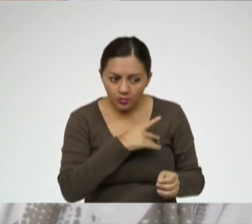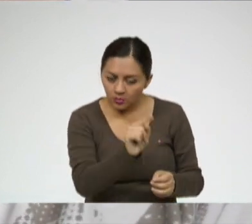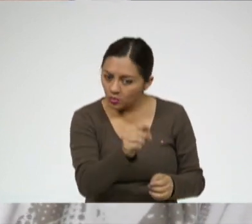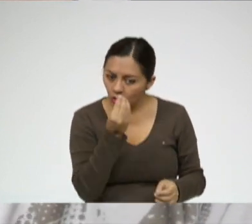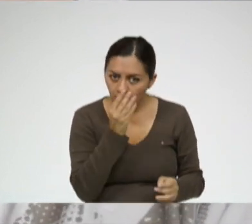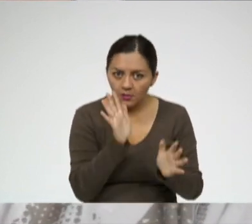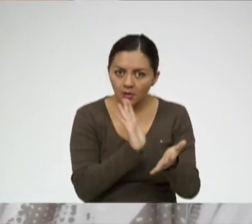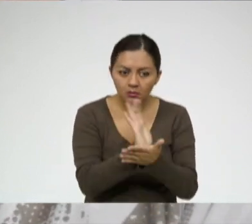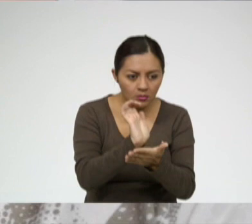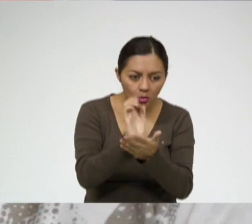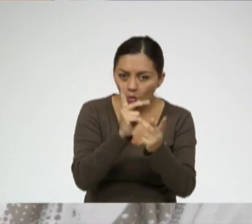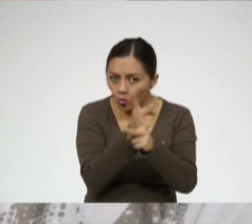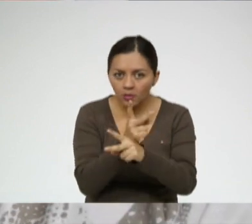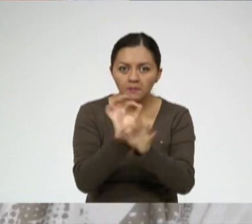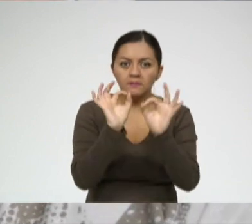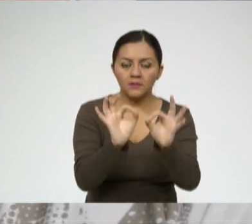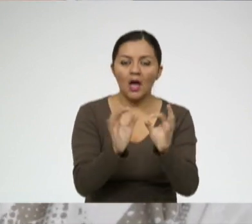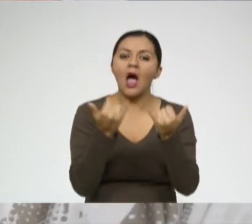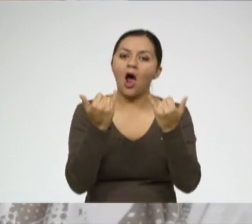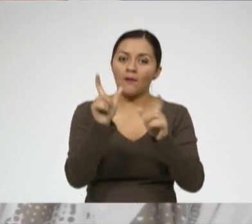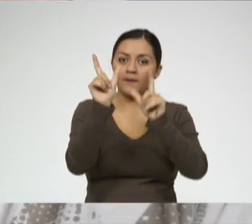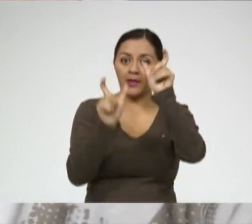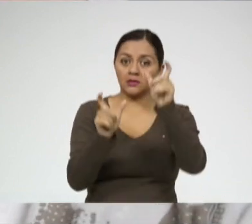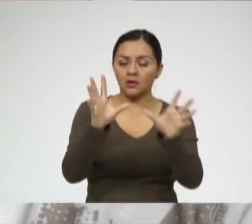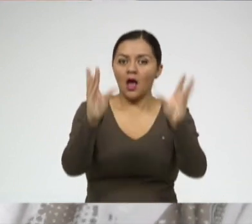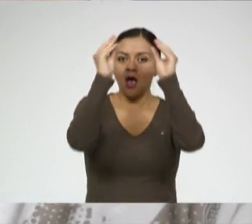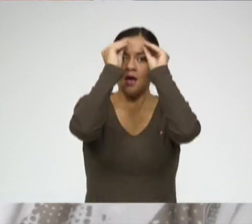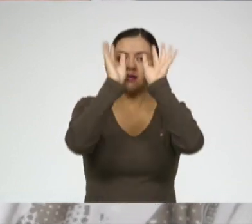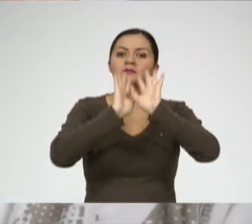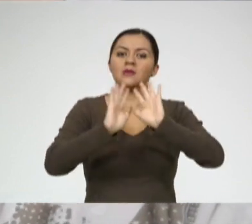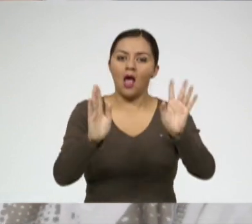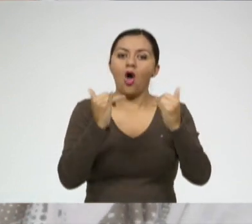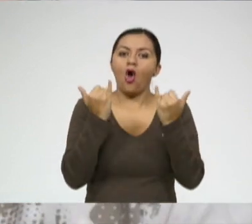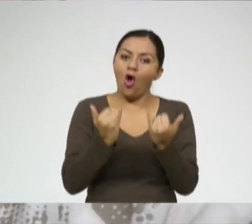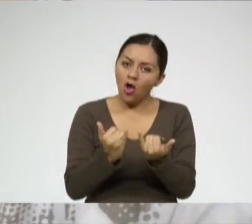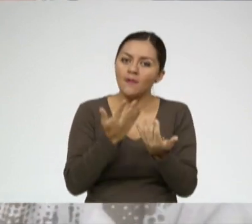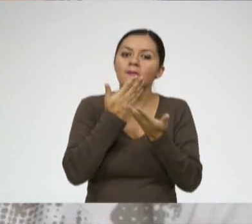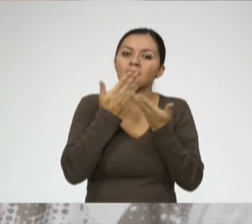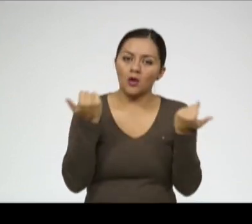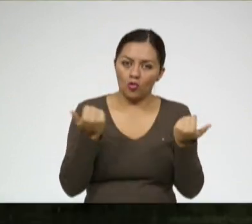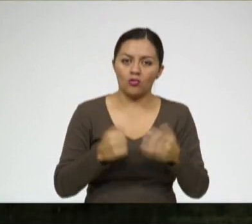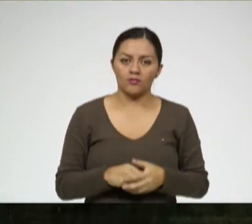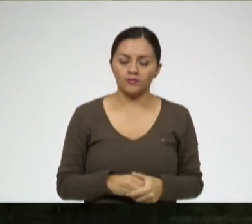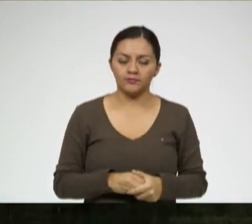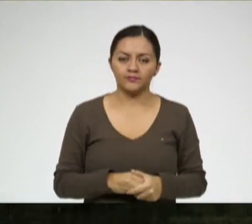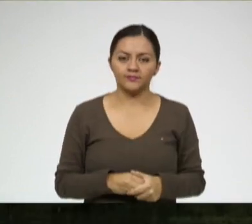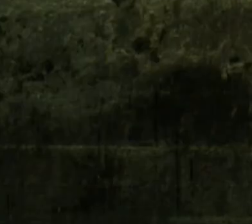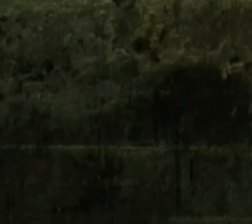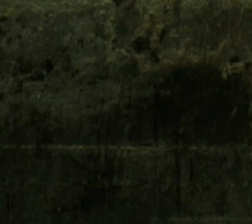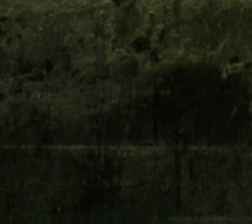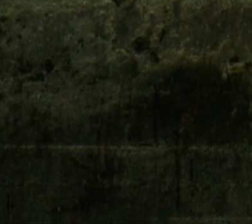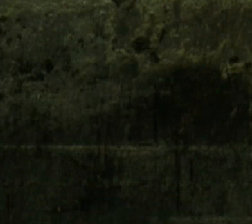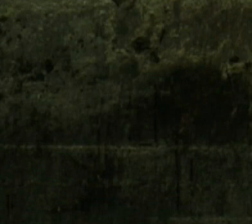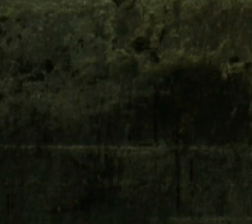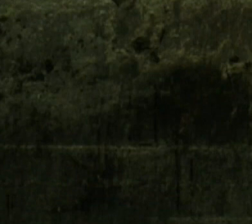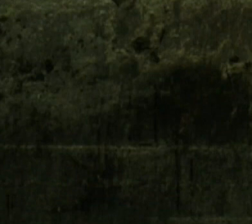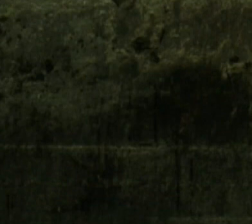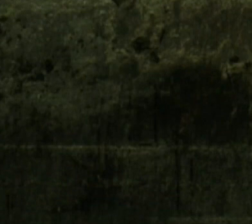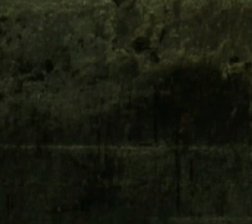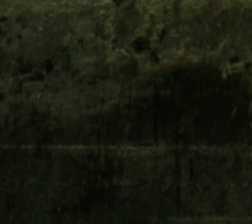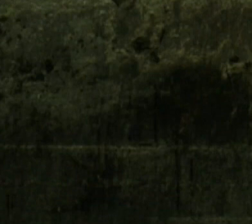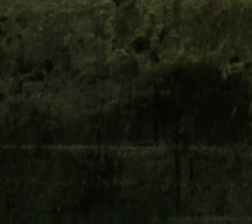gente mismo se está empapando de estos temas, entonces ya le estamos viendo que hay más ayuda. Gracias por